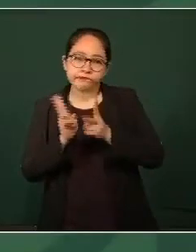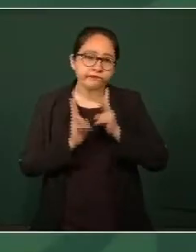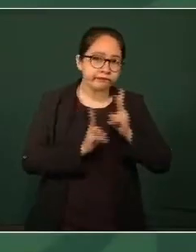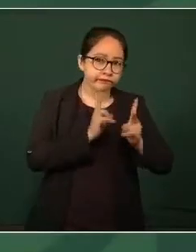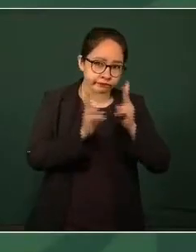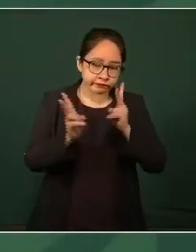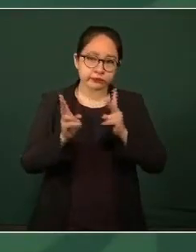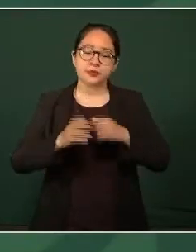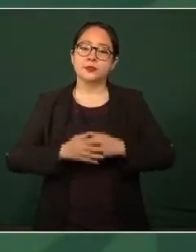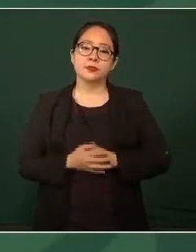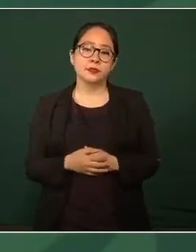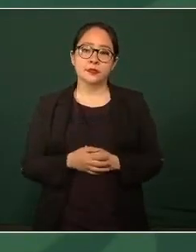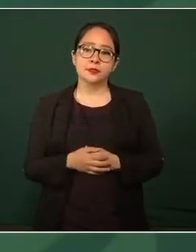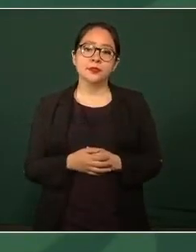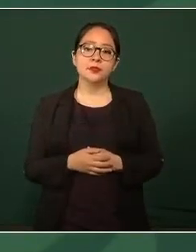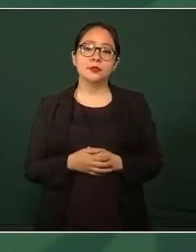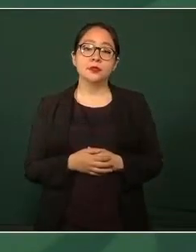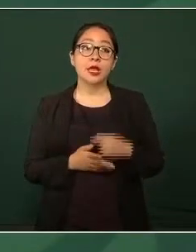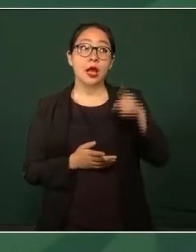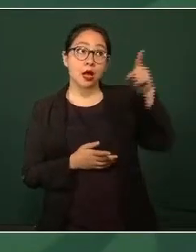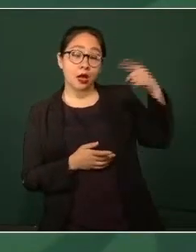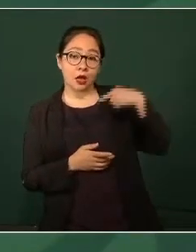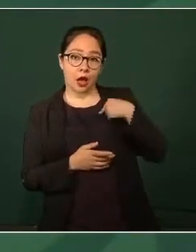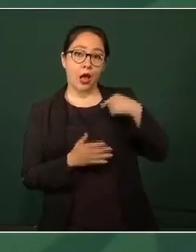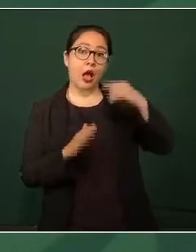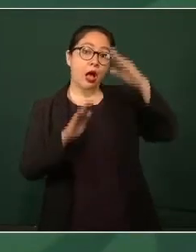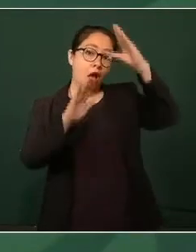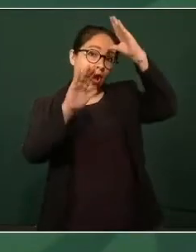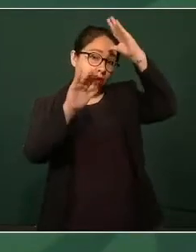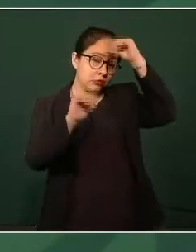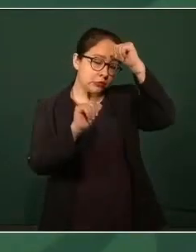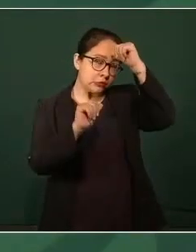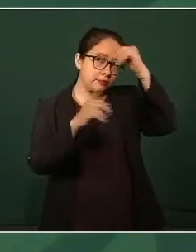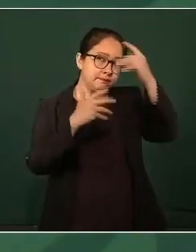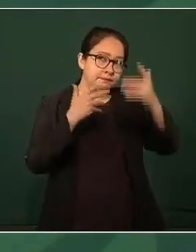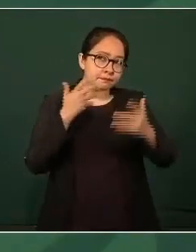y acordamos de que